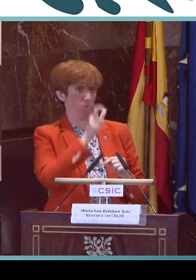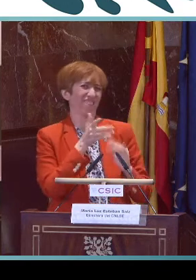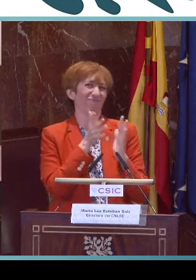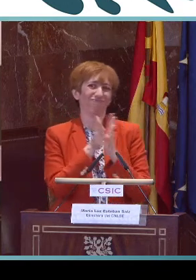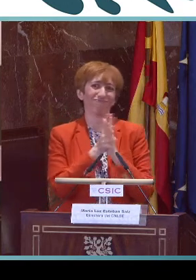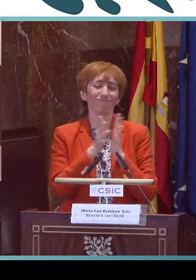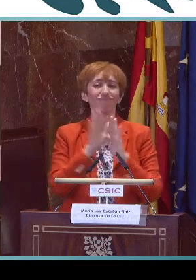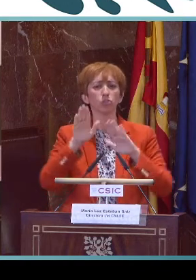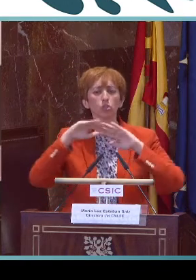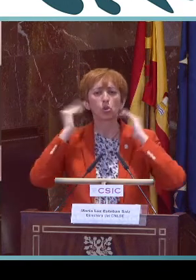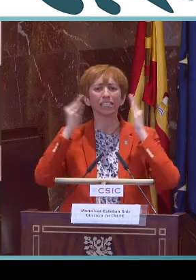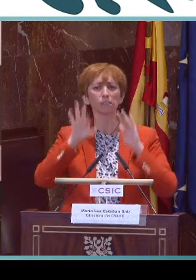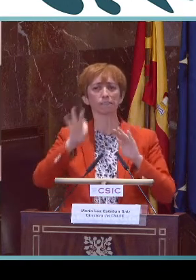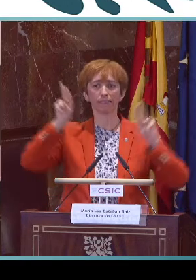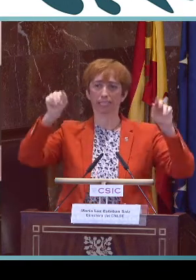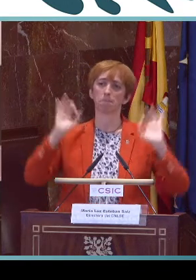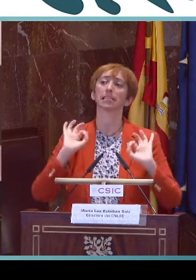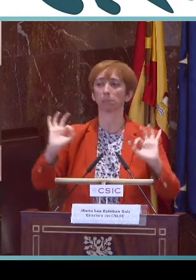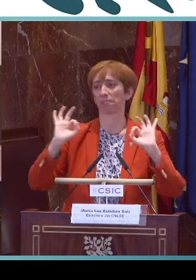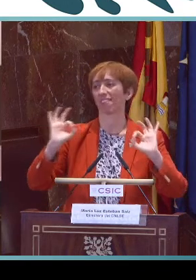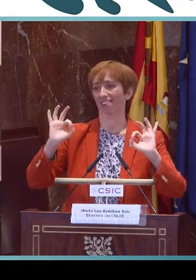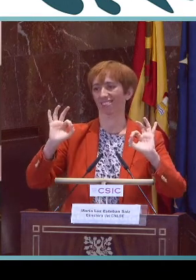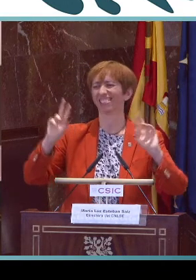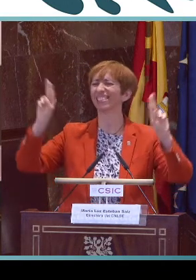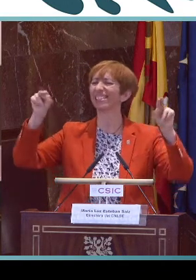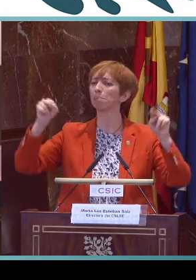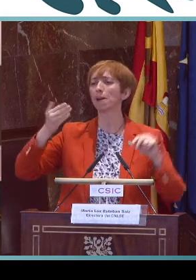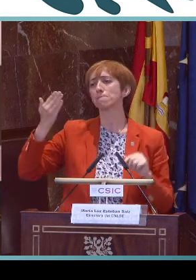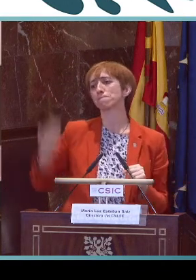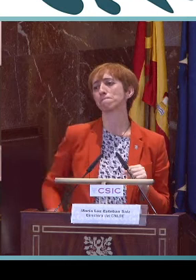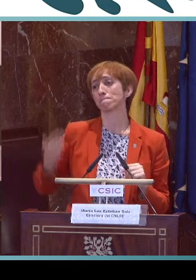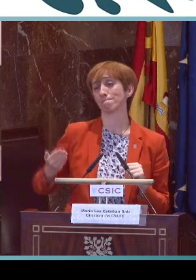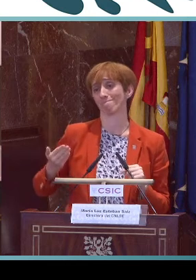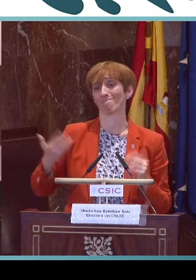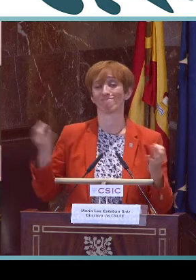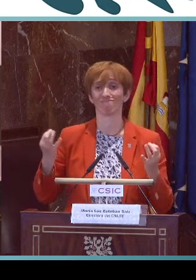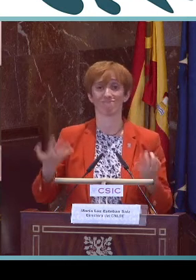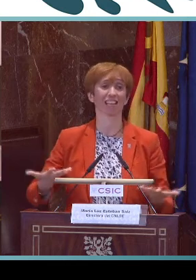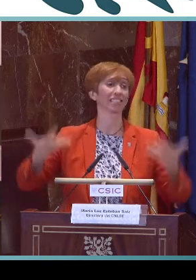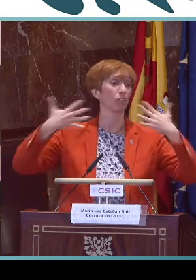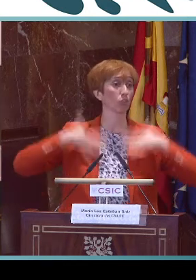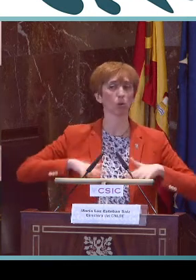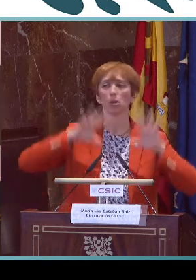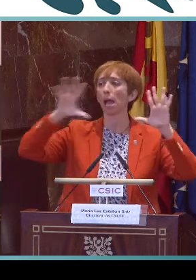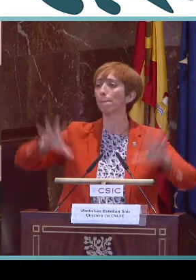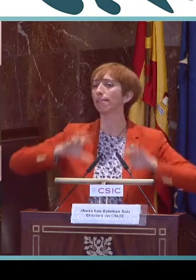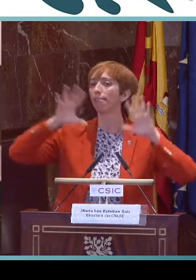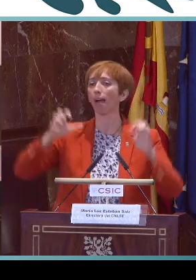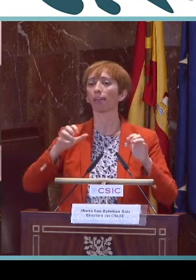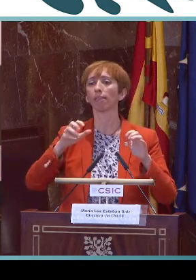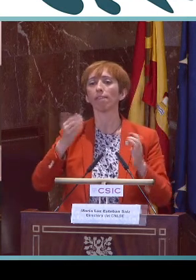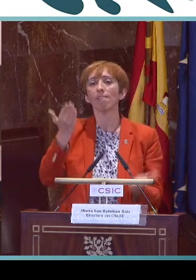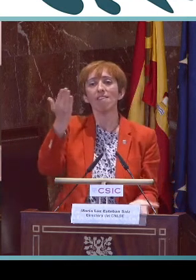Este año, como ya ha comentado Mariluz, en su explicación celebramos este Congreso con un tema especial y de gran